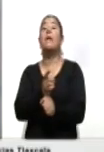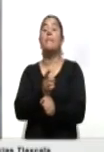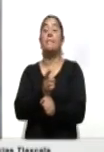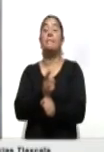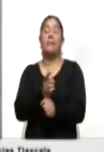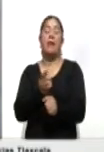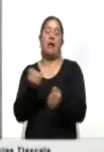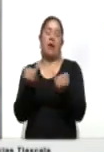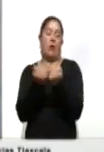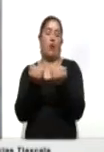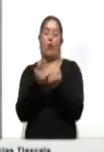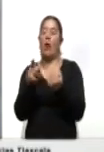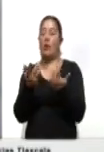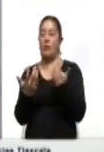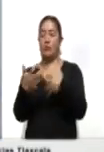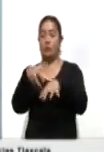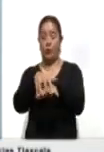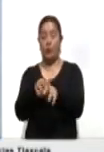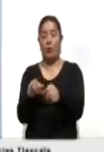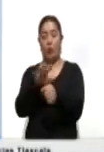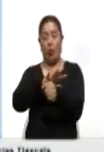-19. Veamos la capacitación.